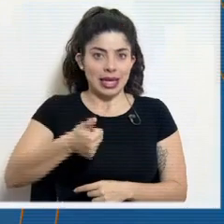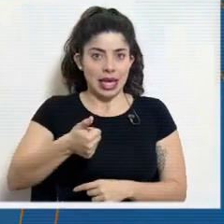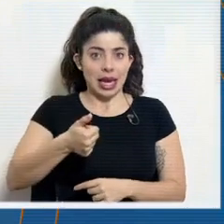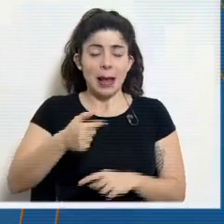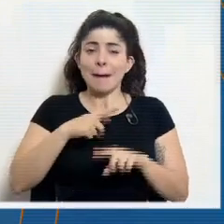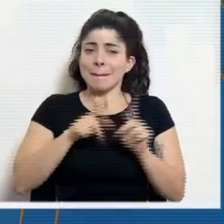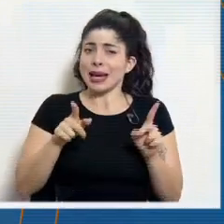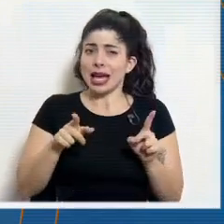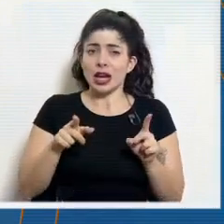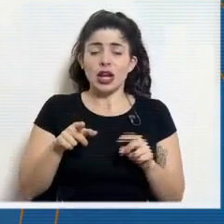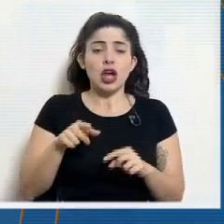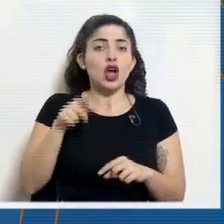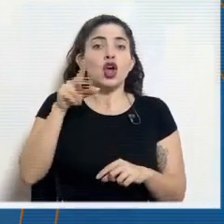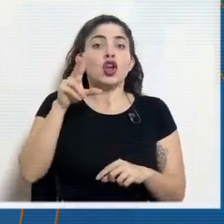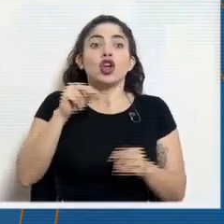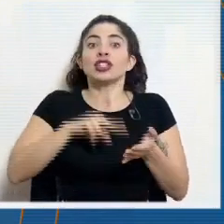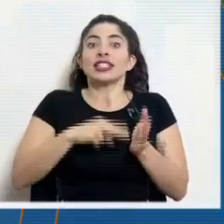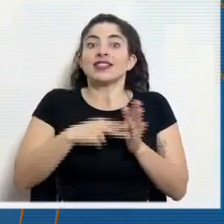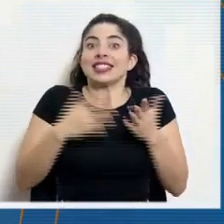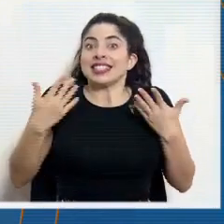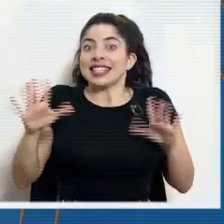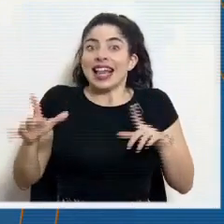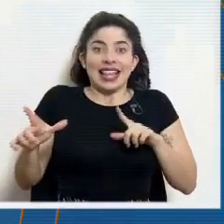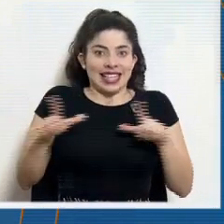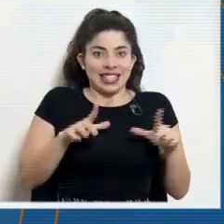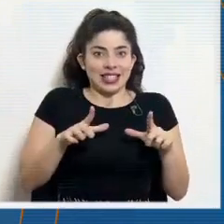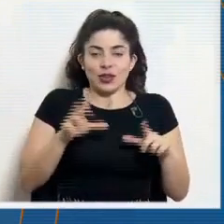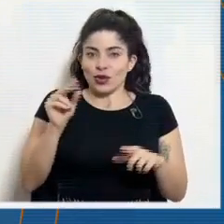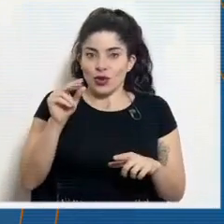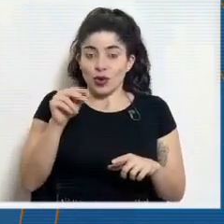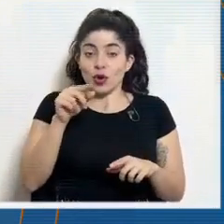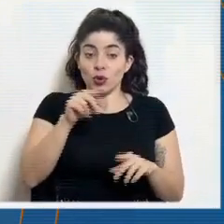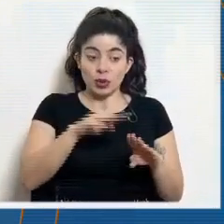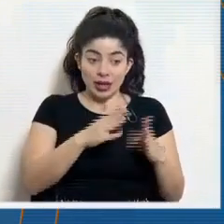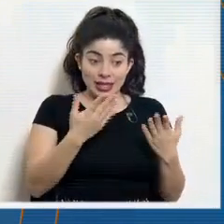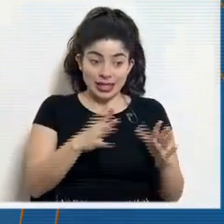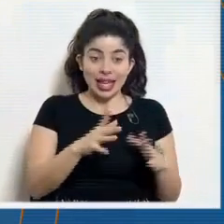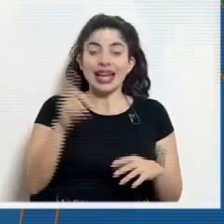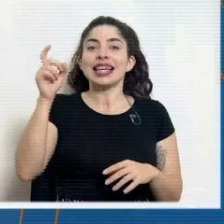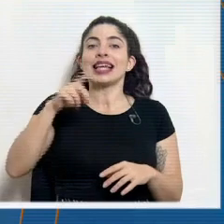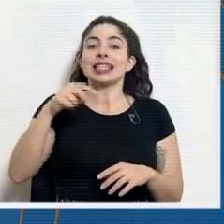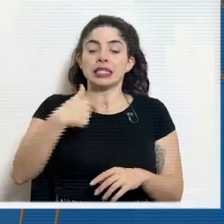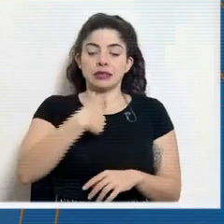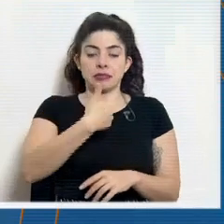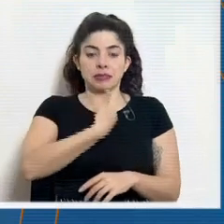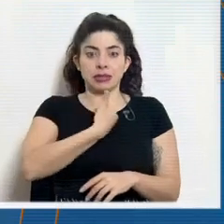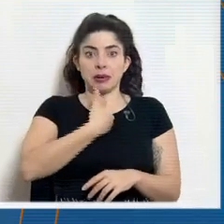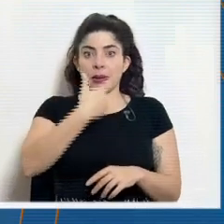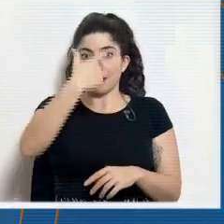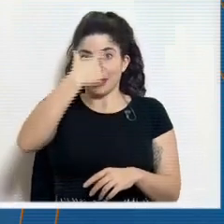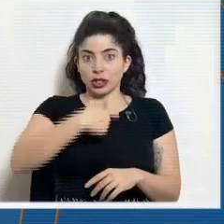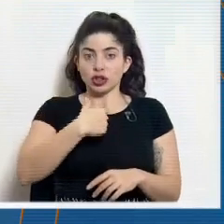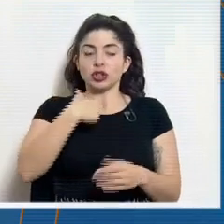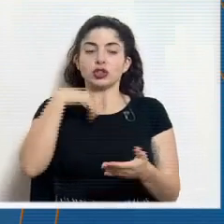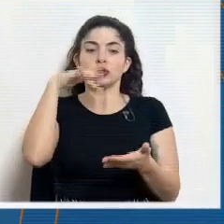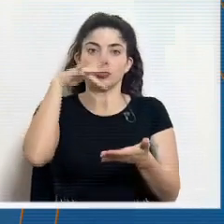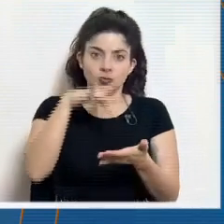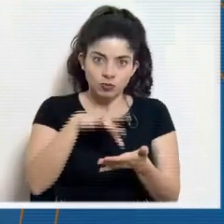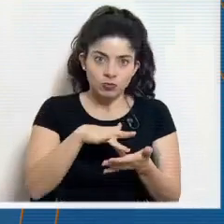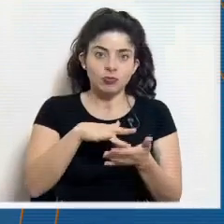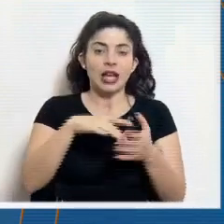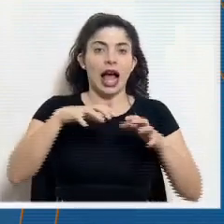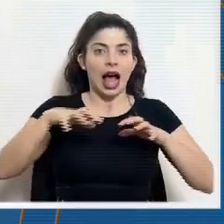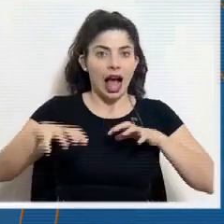no indica que va a estar activa. Para que esté activa y funcionando, requiere de un acto voluntario de las personas para realizar